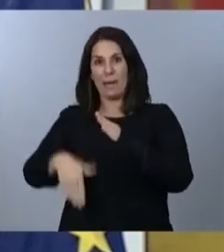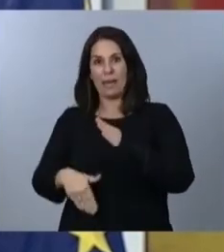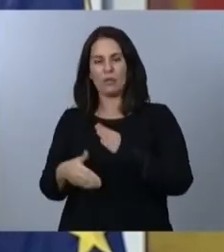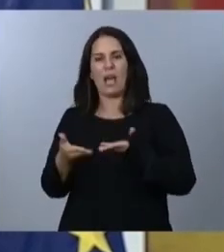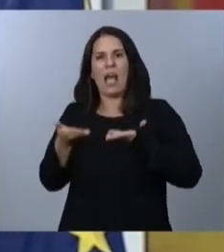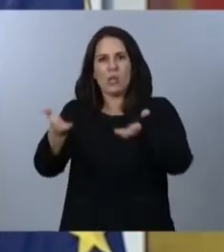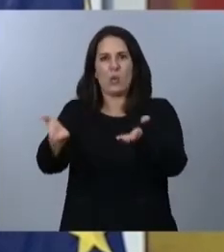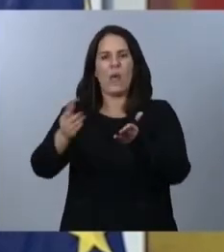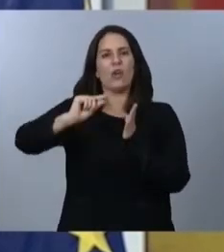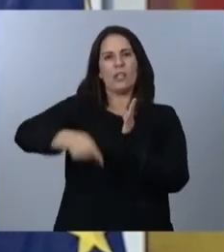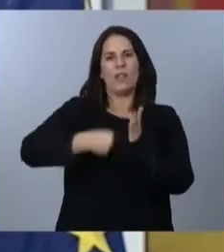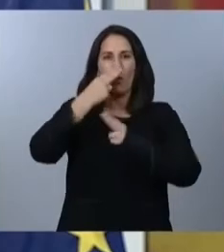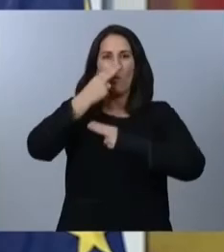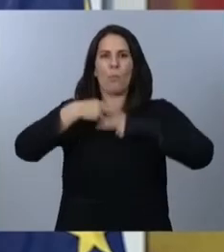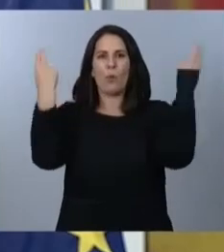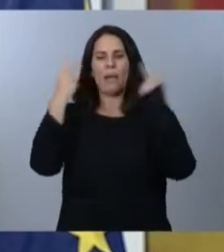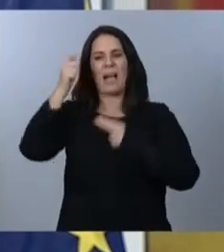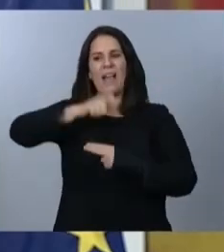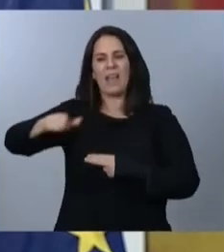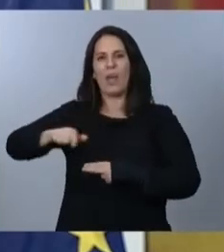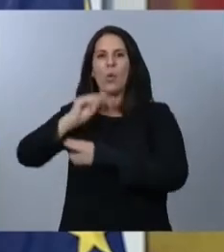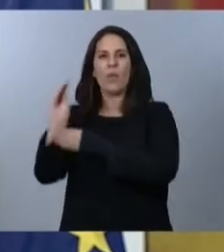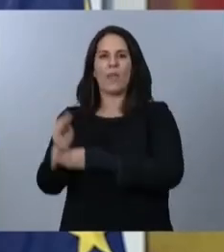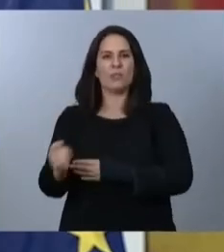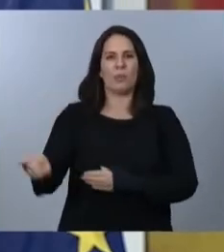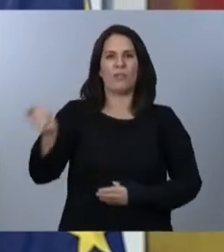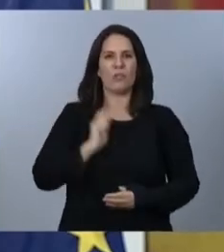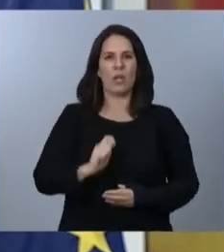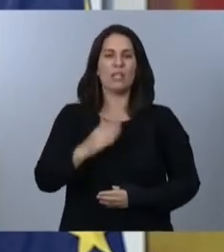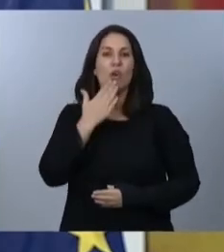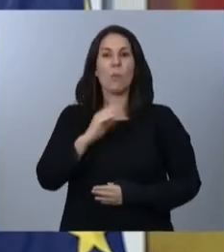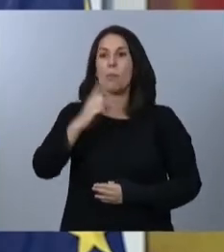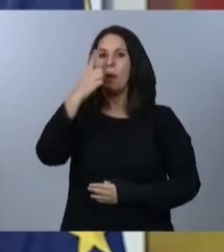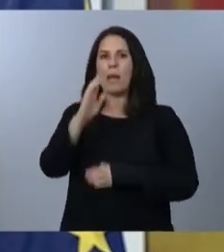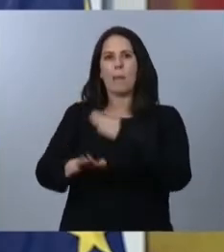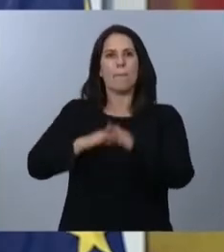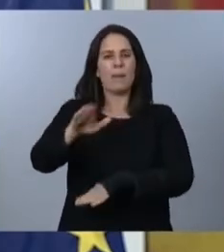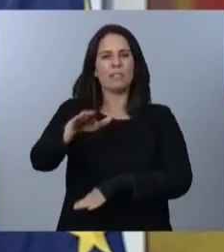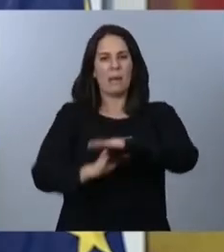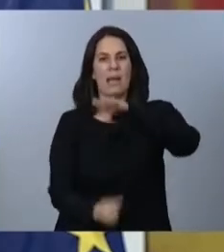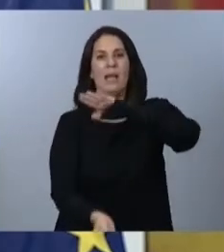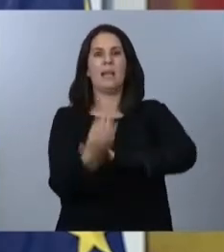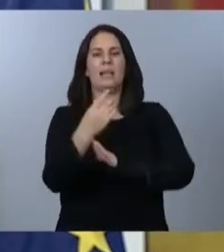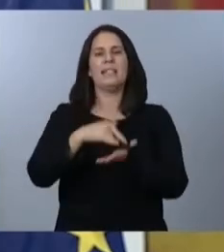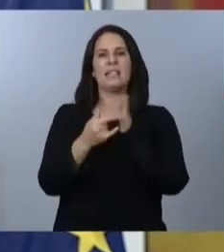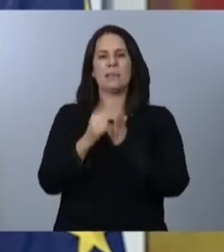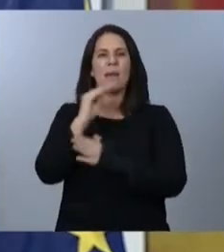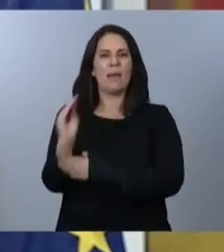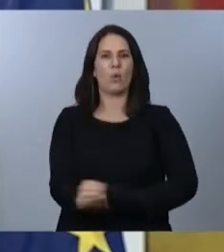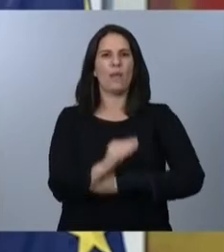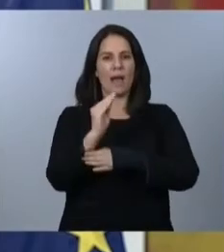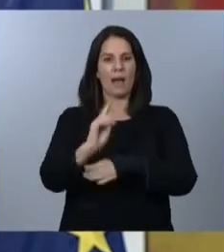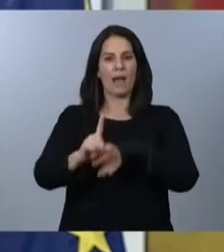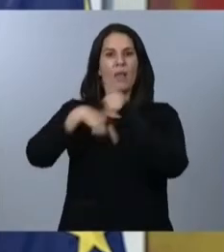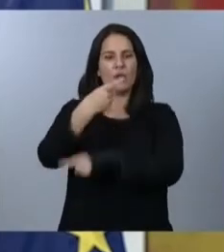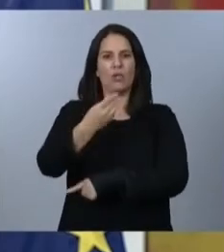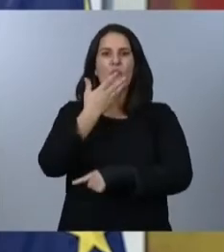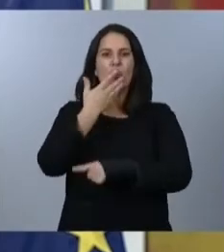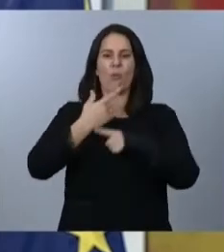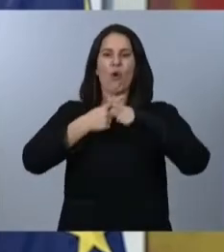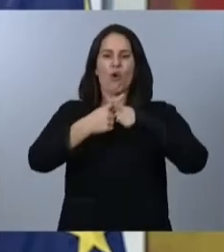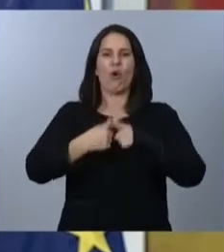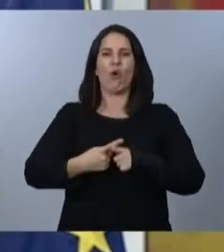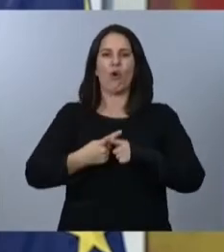de cuidadores profesionales como primer paso para construir un sistema de cuidados... ...que asuma la corresponsabilidad de las administraciones